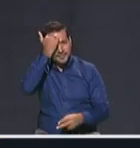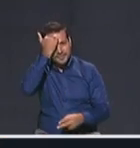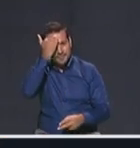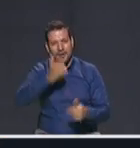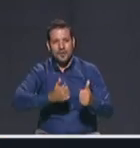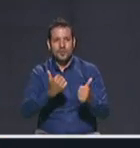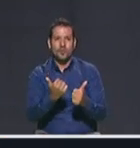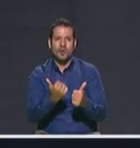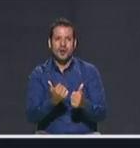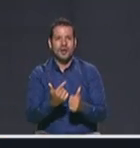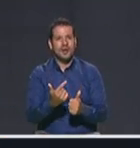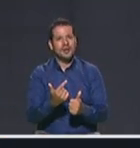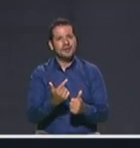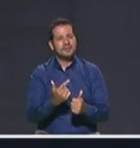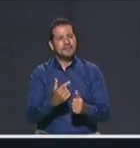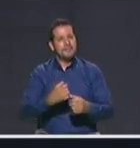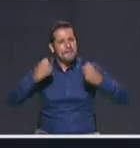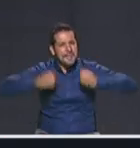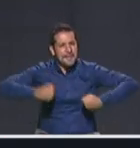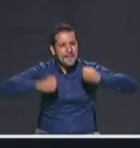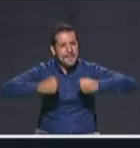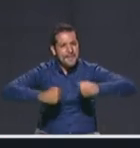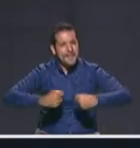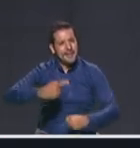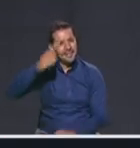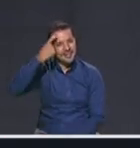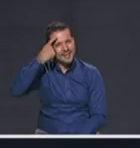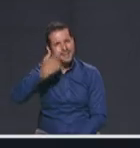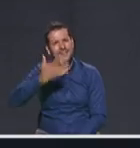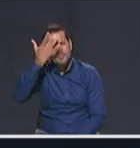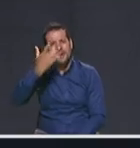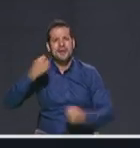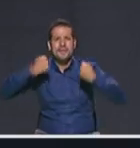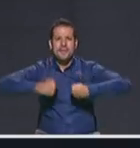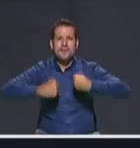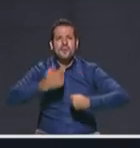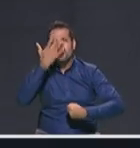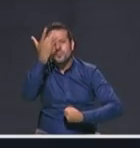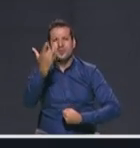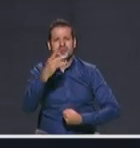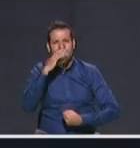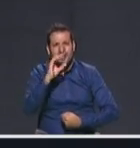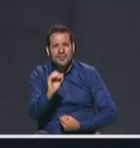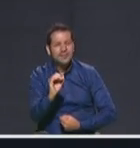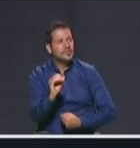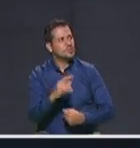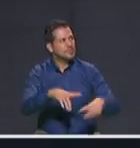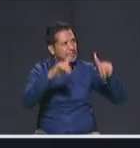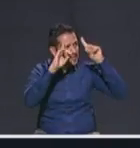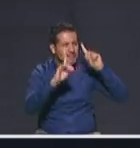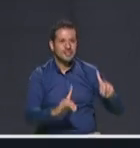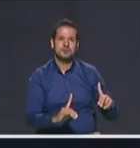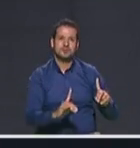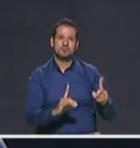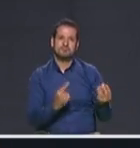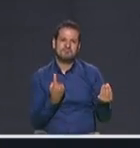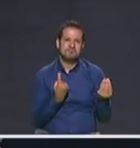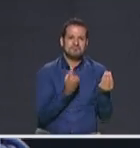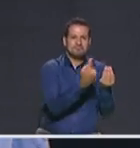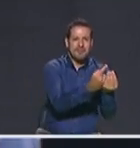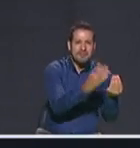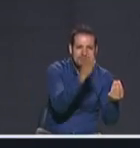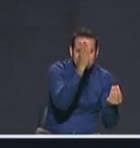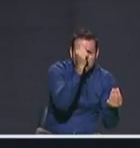corazón e inteligencia. Corazón es entender por qué los niños deciden ir a los combos, por qué los jóvenes no encuentran empleo. Nosotros